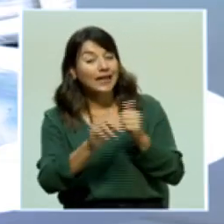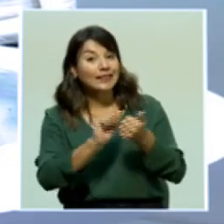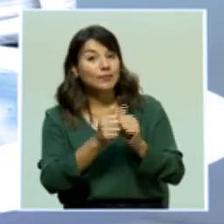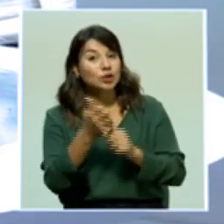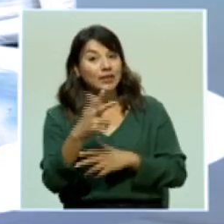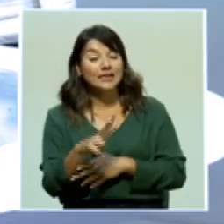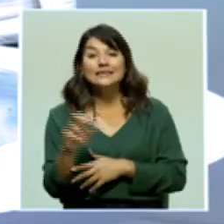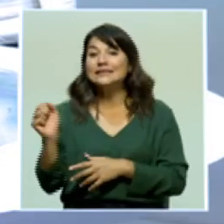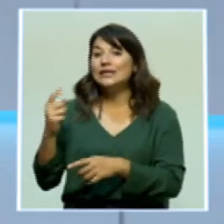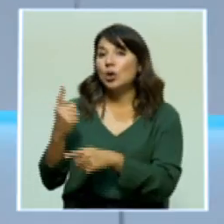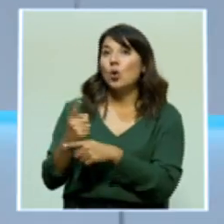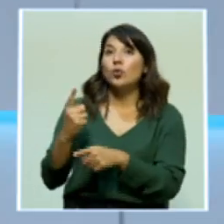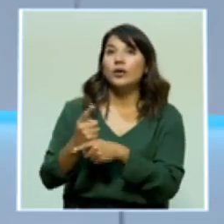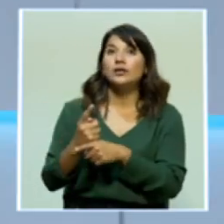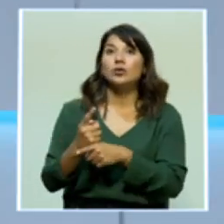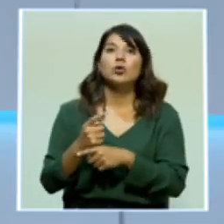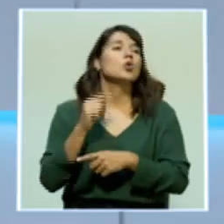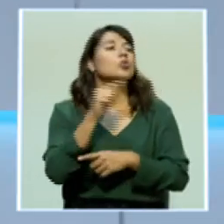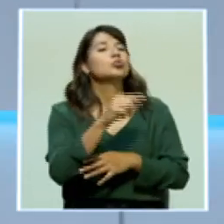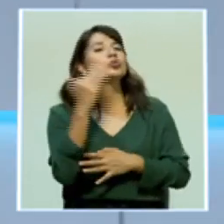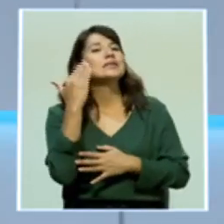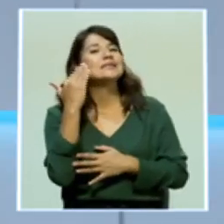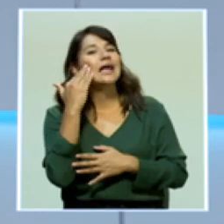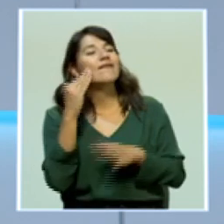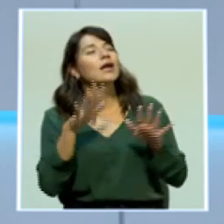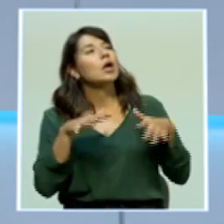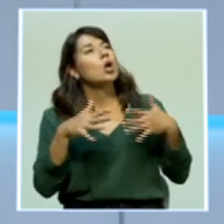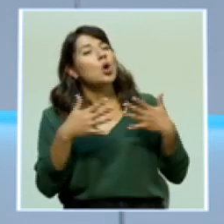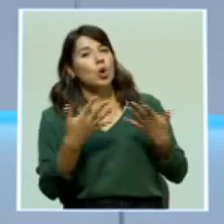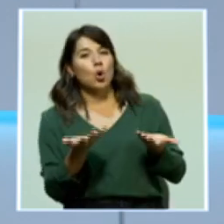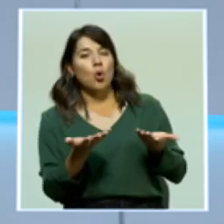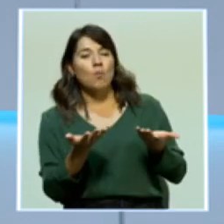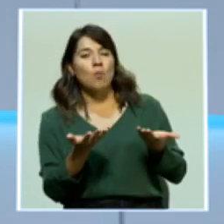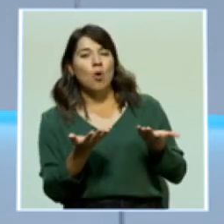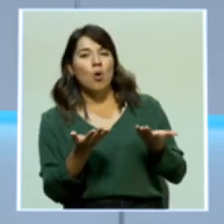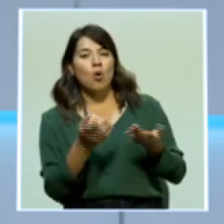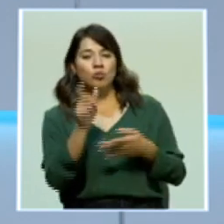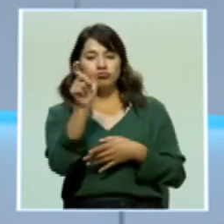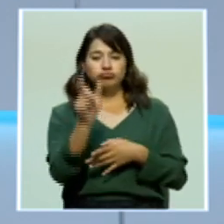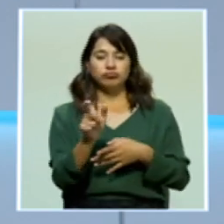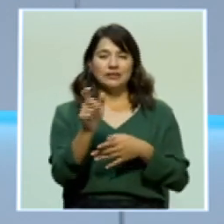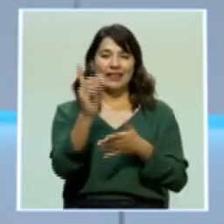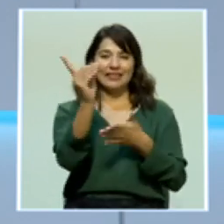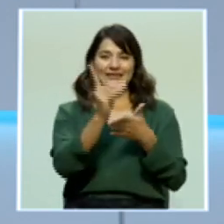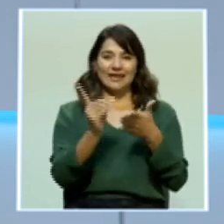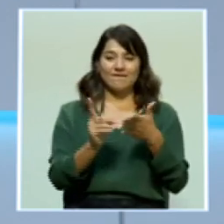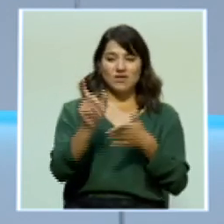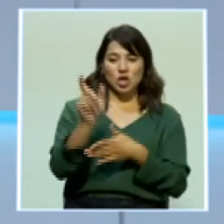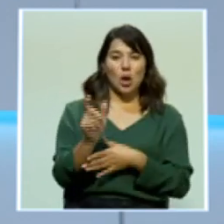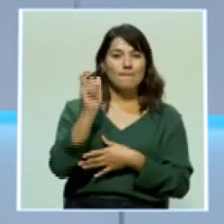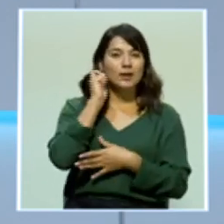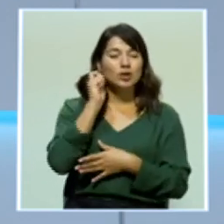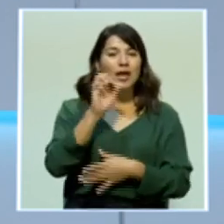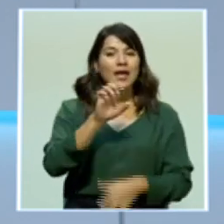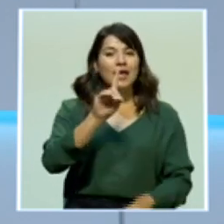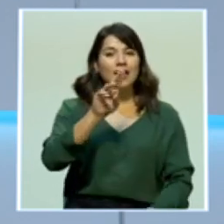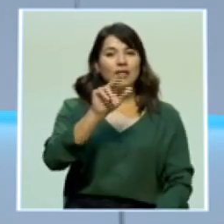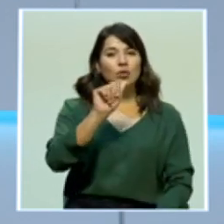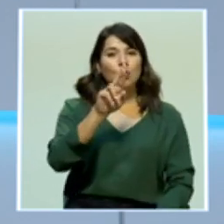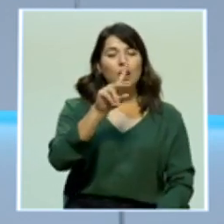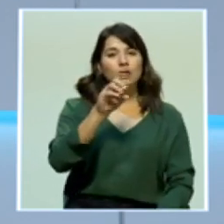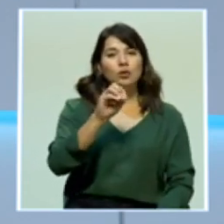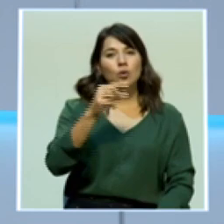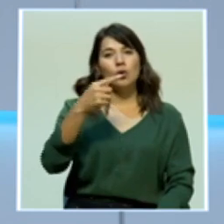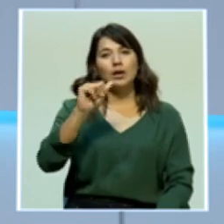del 13. ¿Sabe cómo definió a Maradona Eduardo Galeano? ¿Cómo la